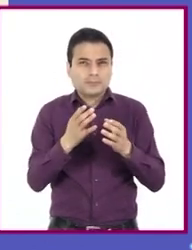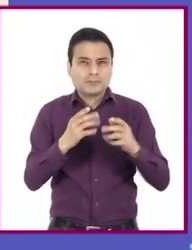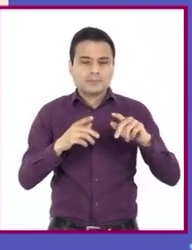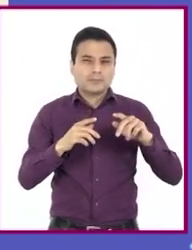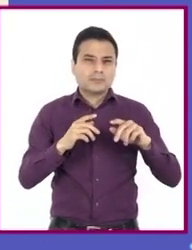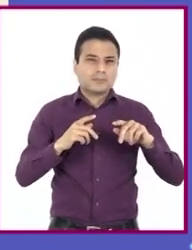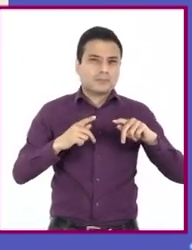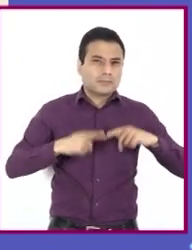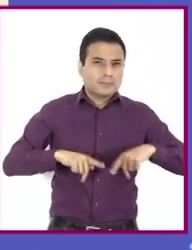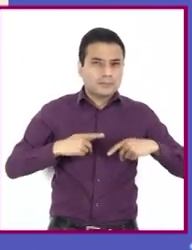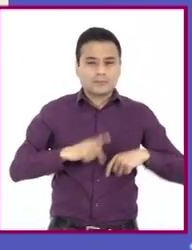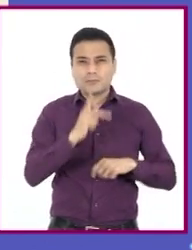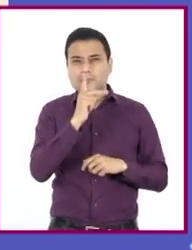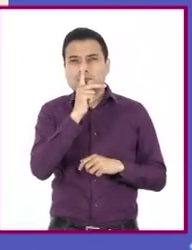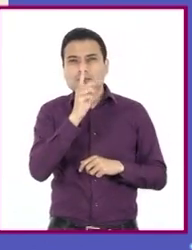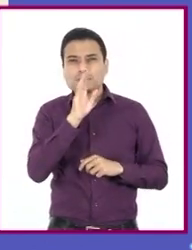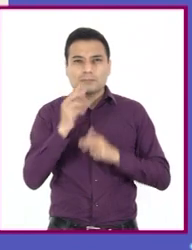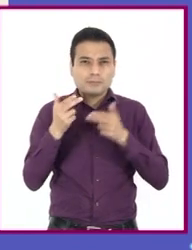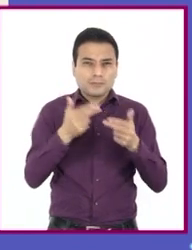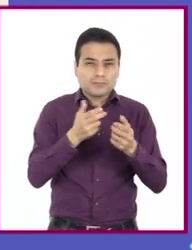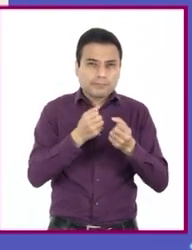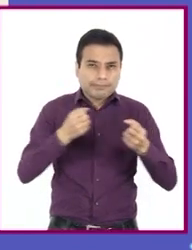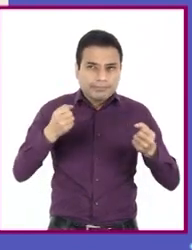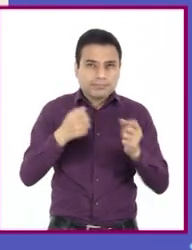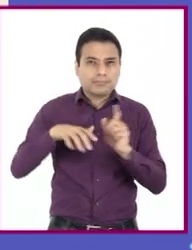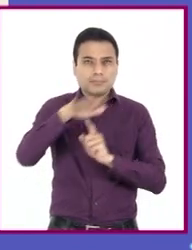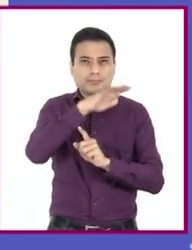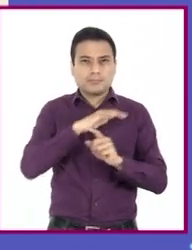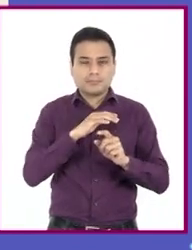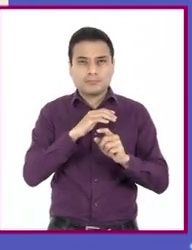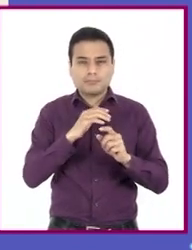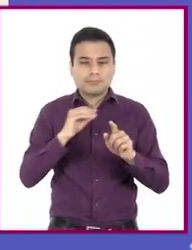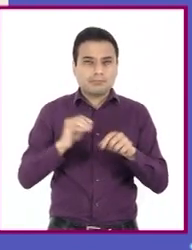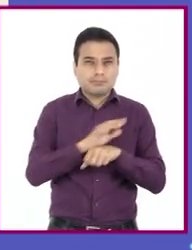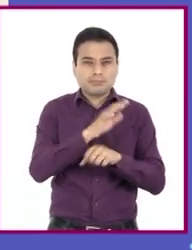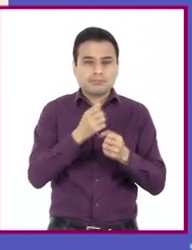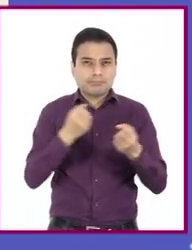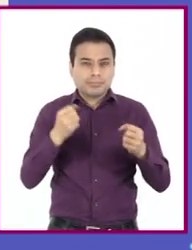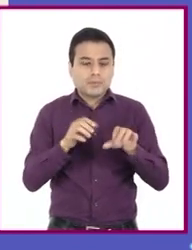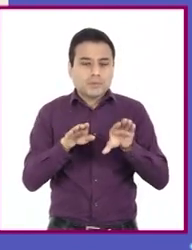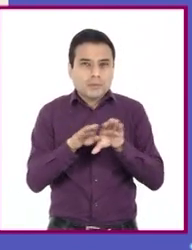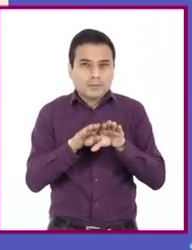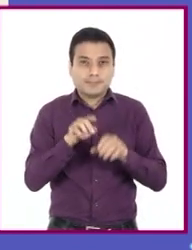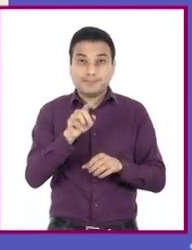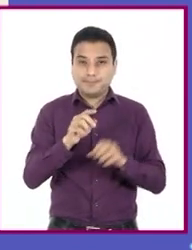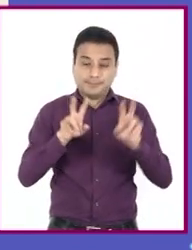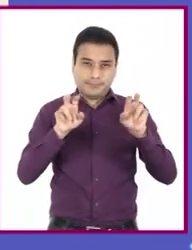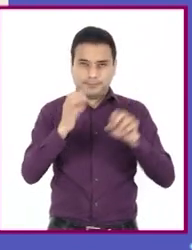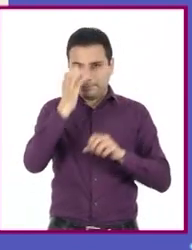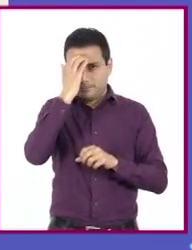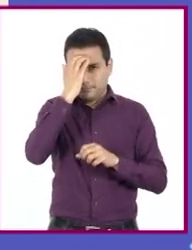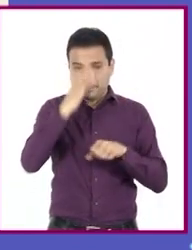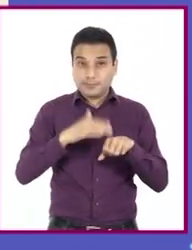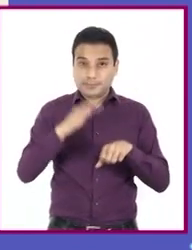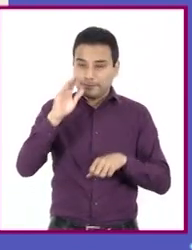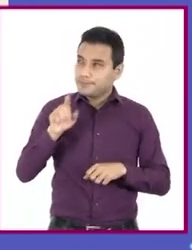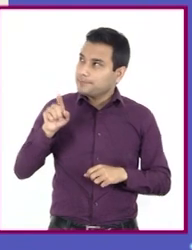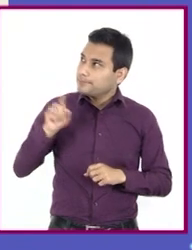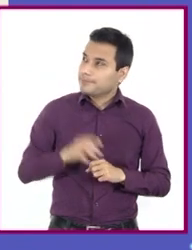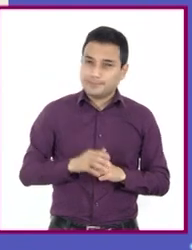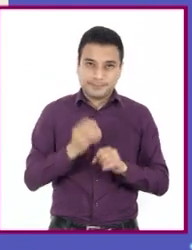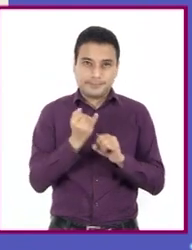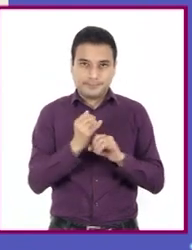relacionados con la obesidad. Para saber más de este y otros temas visita www.inmegen.gov